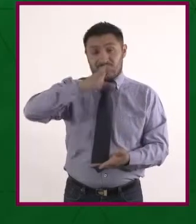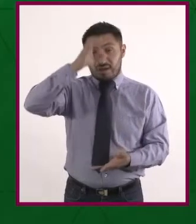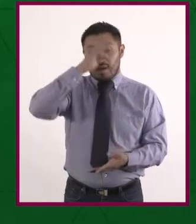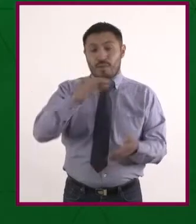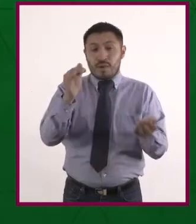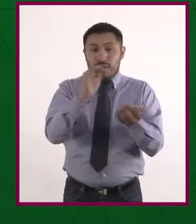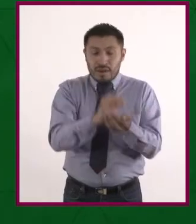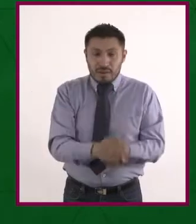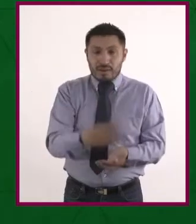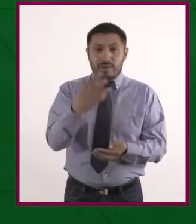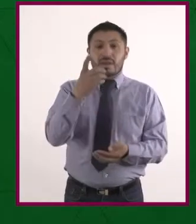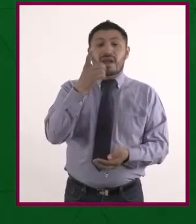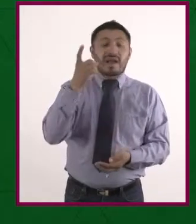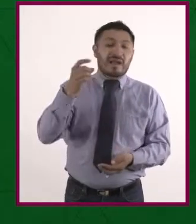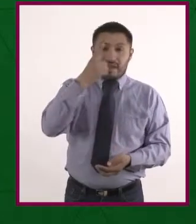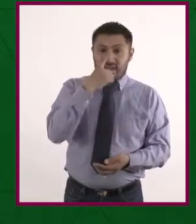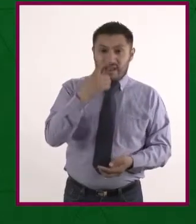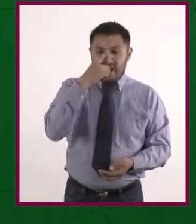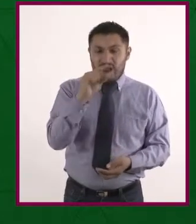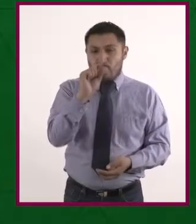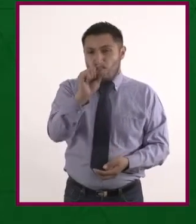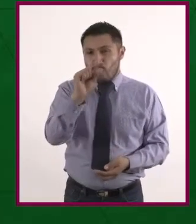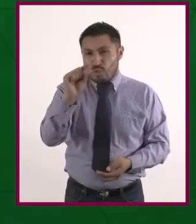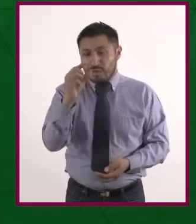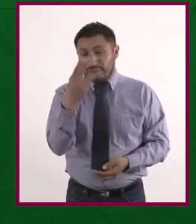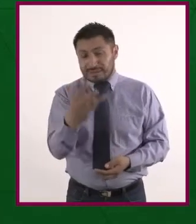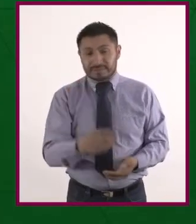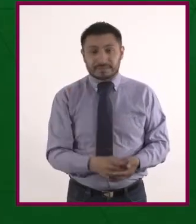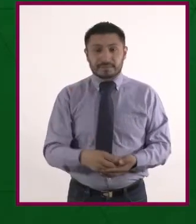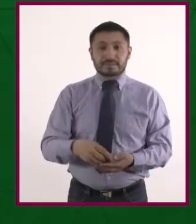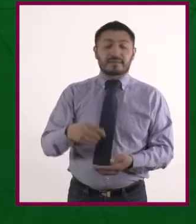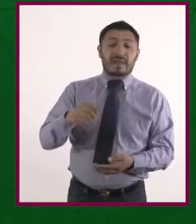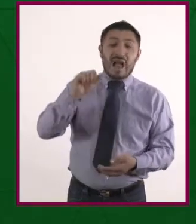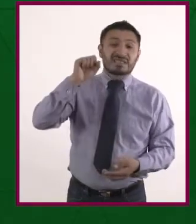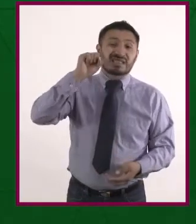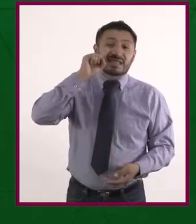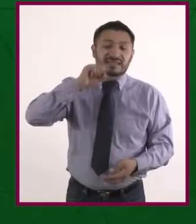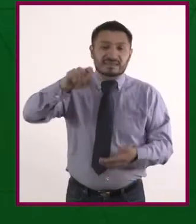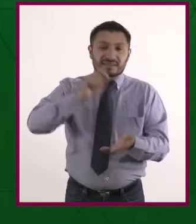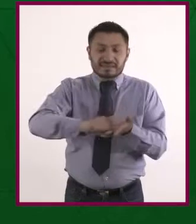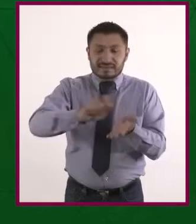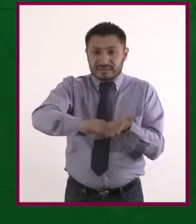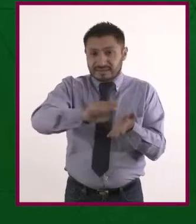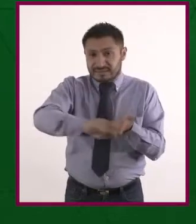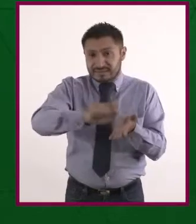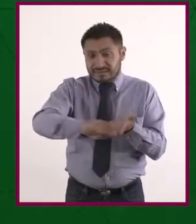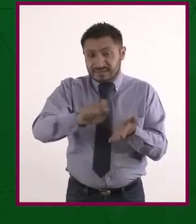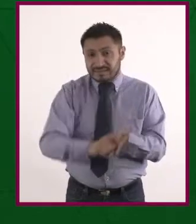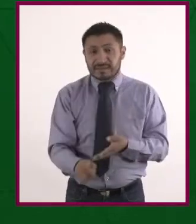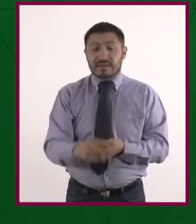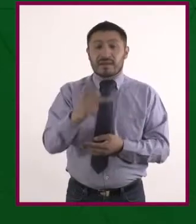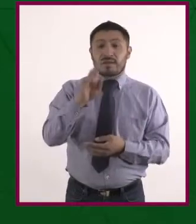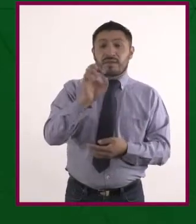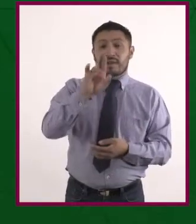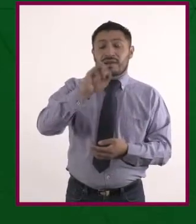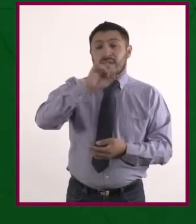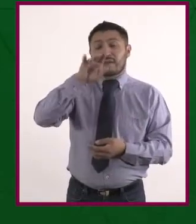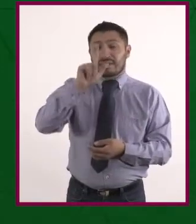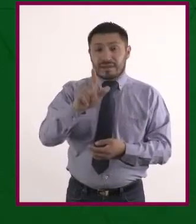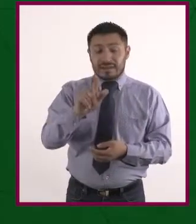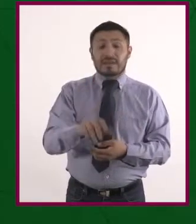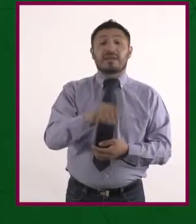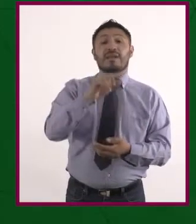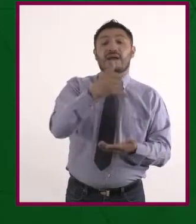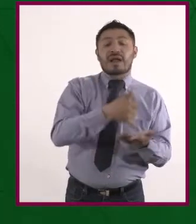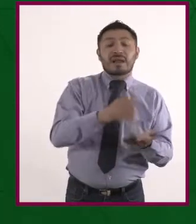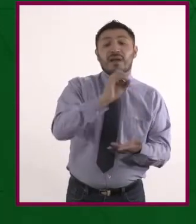3 dientes de ajo picados, una zanahoria mediana rallada, perejil picado, aceite de oliva para freír, sal y pimienta